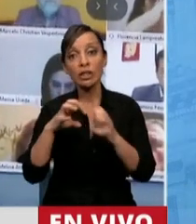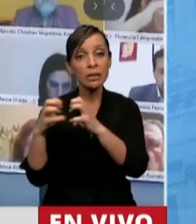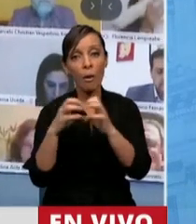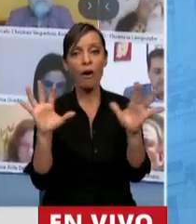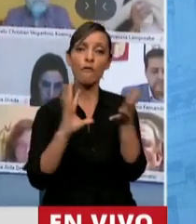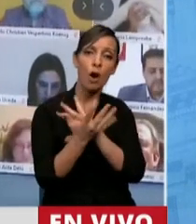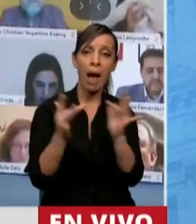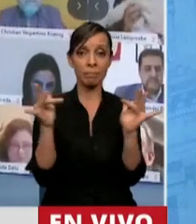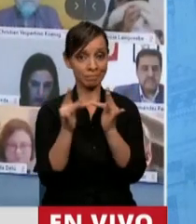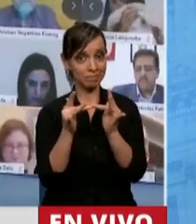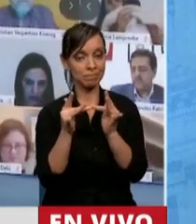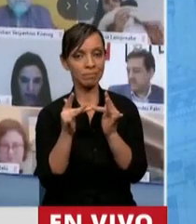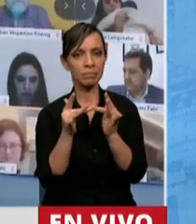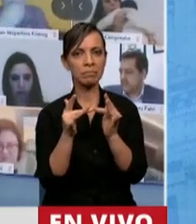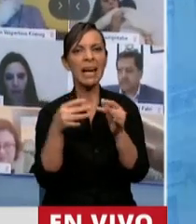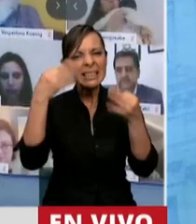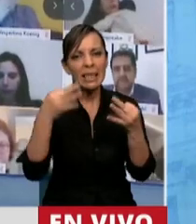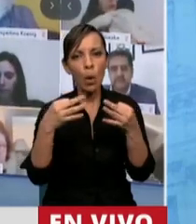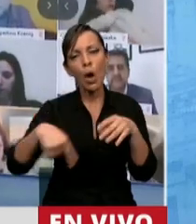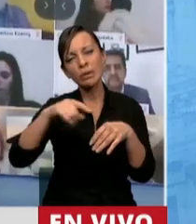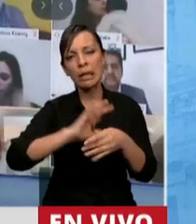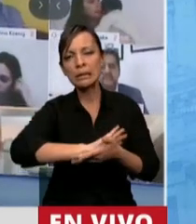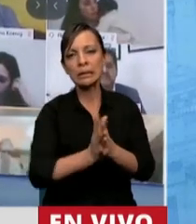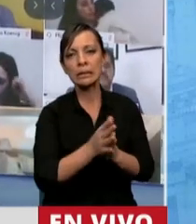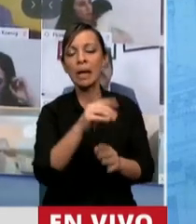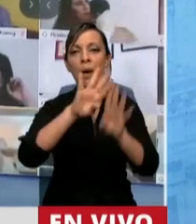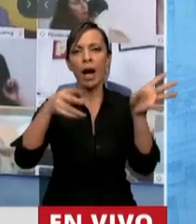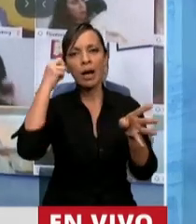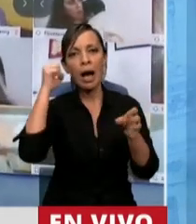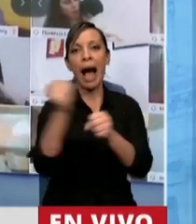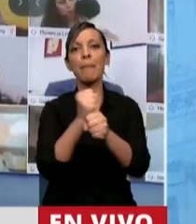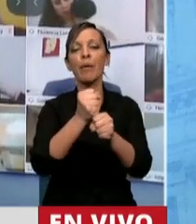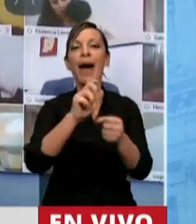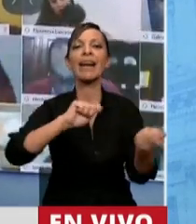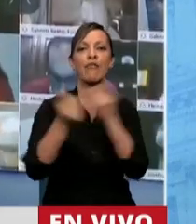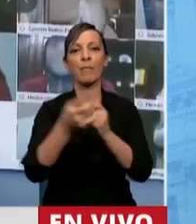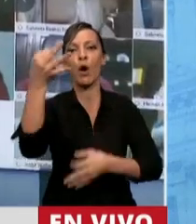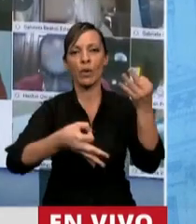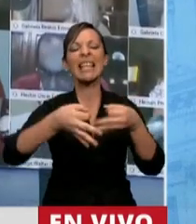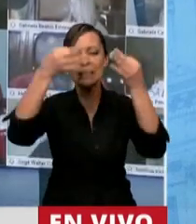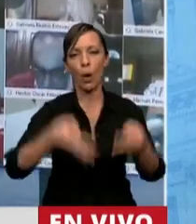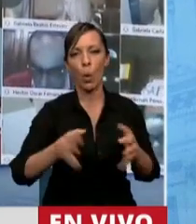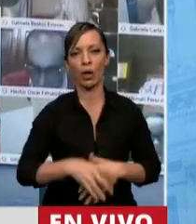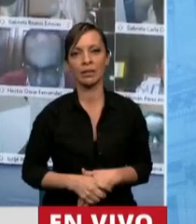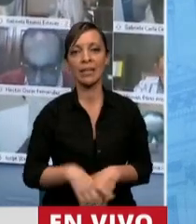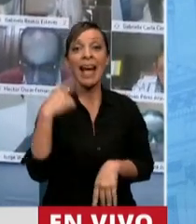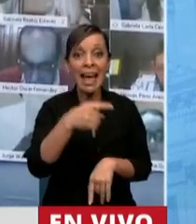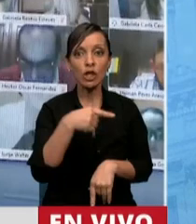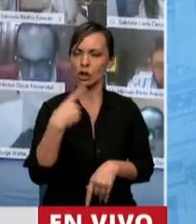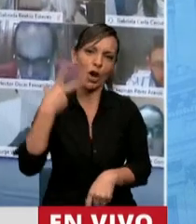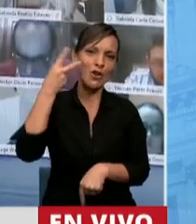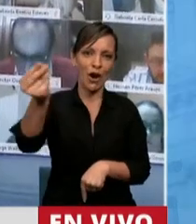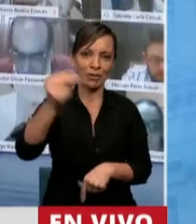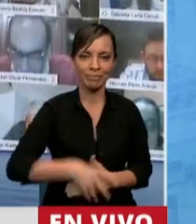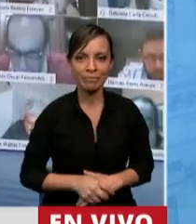telemáticamente, se van a llevar puesto al Congreso para aprobar la reforma judicial, señor Presidente. Y esto es lo que nosotros no podemos